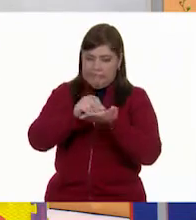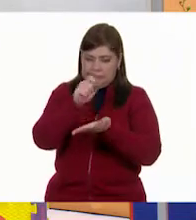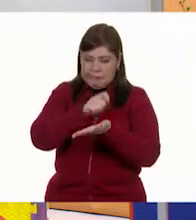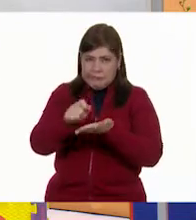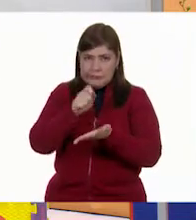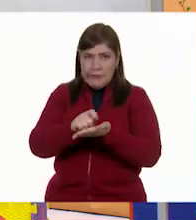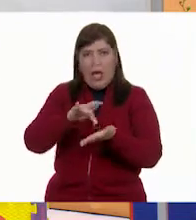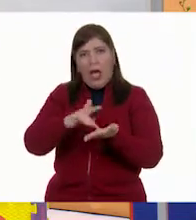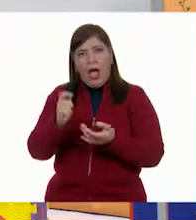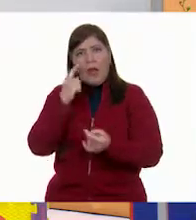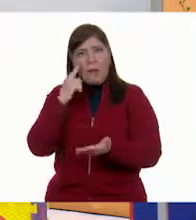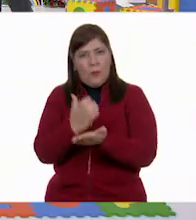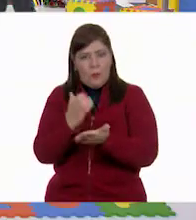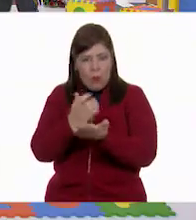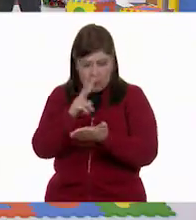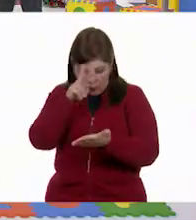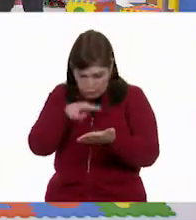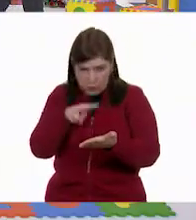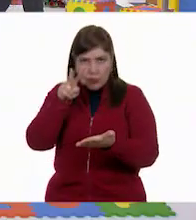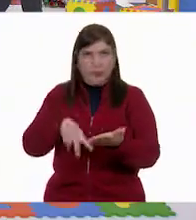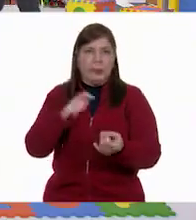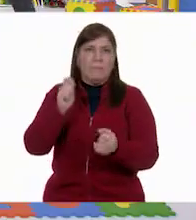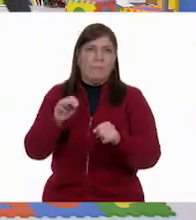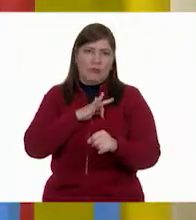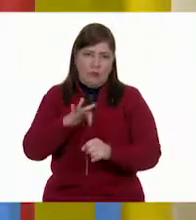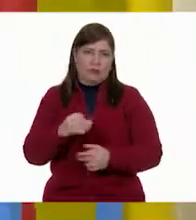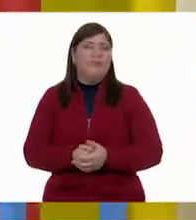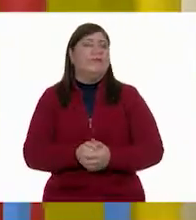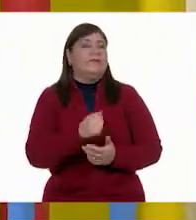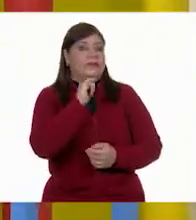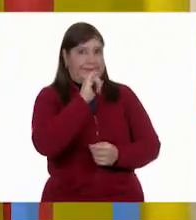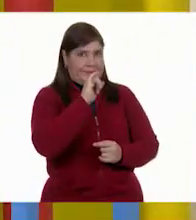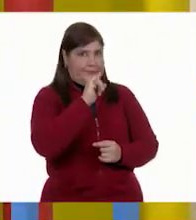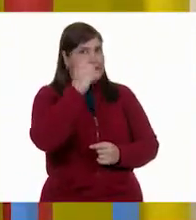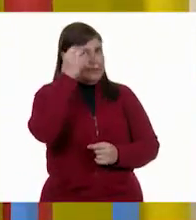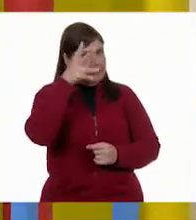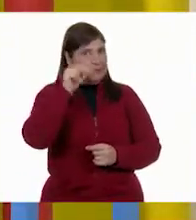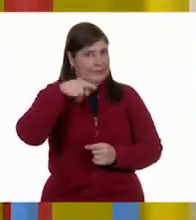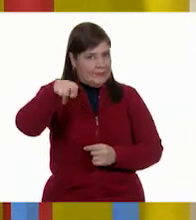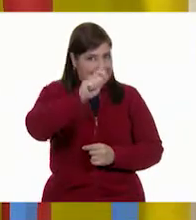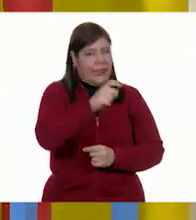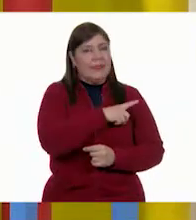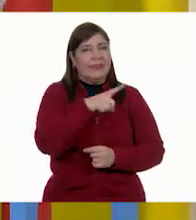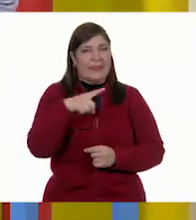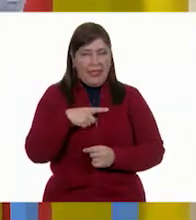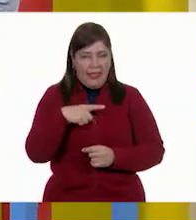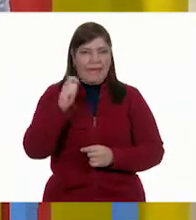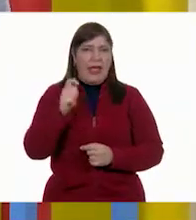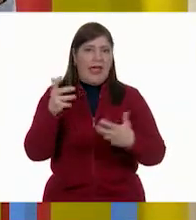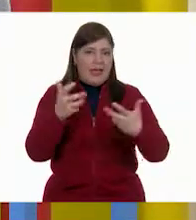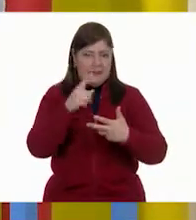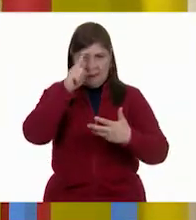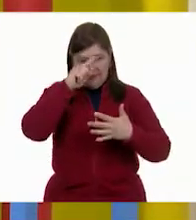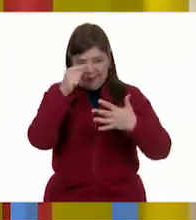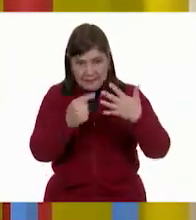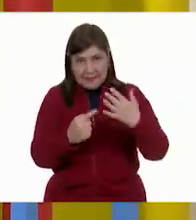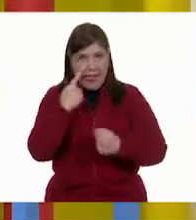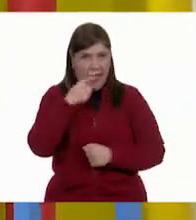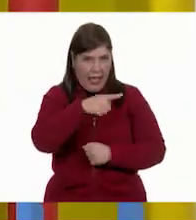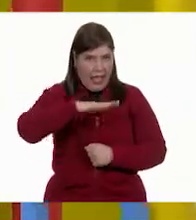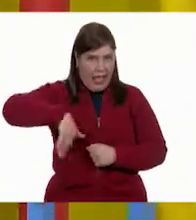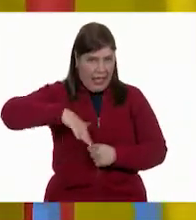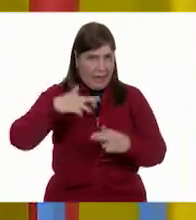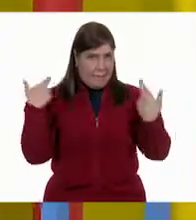nuestro paderno de matemáticas. Claro que sí, profesor Lalo. que ya saben, niñas y niños, por favor tomen en cuenta estas recomendaciones de